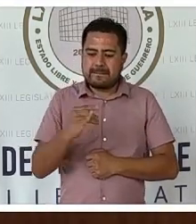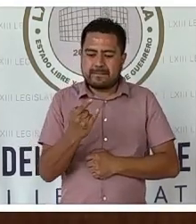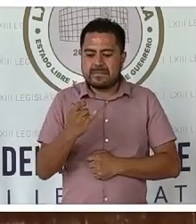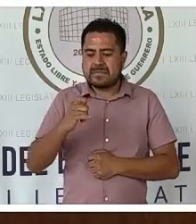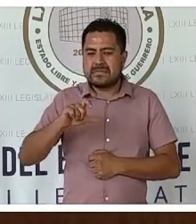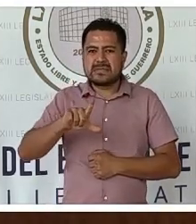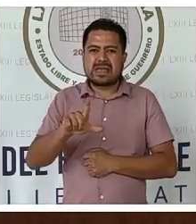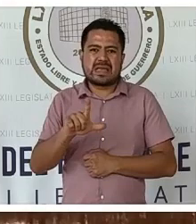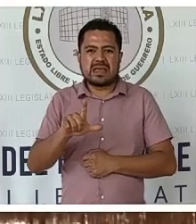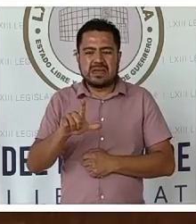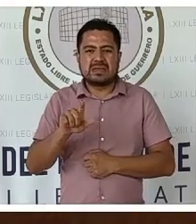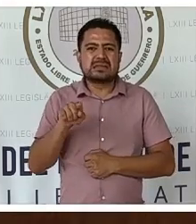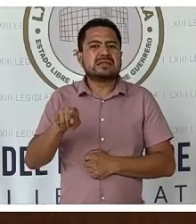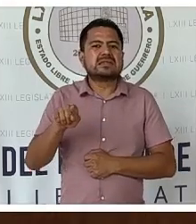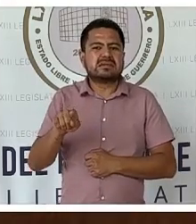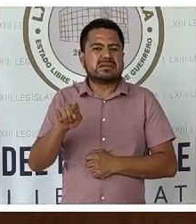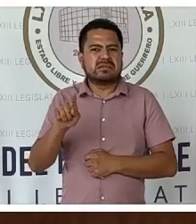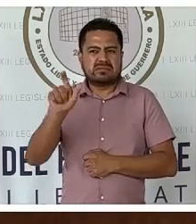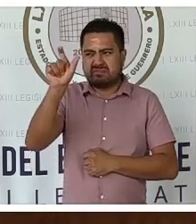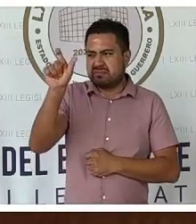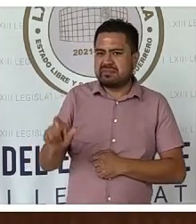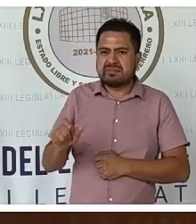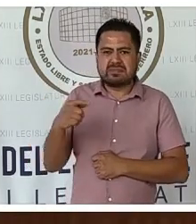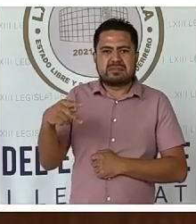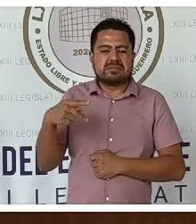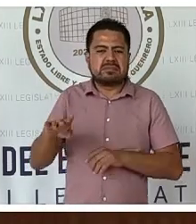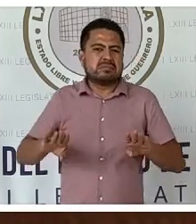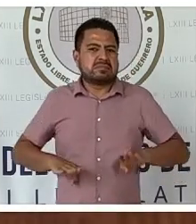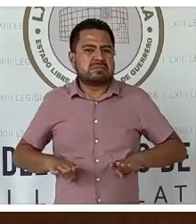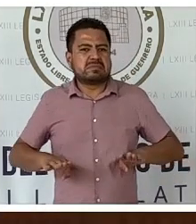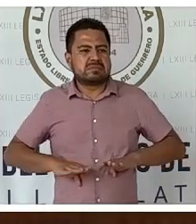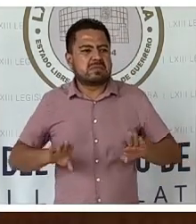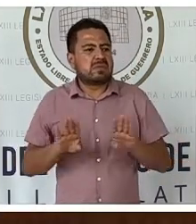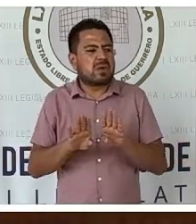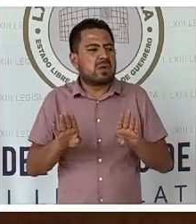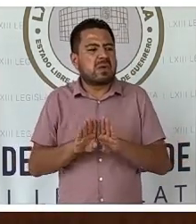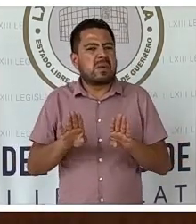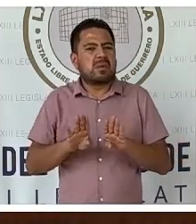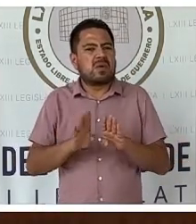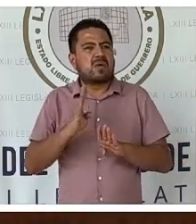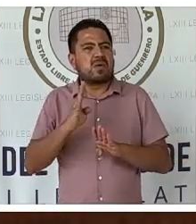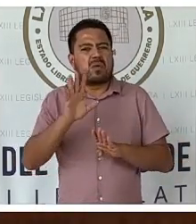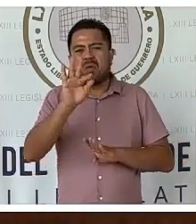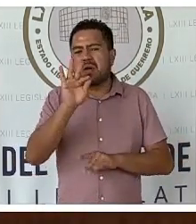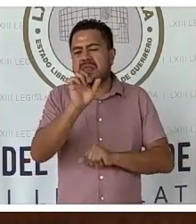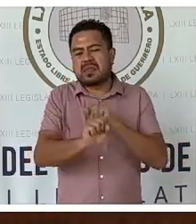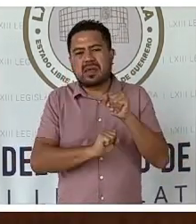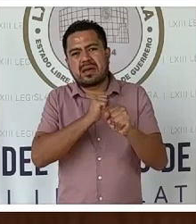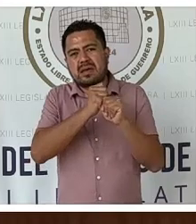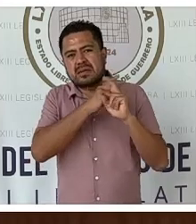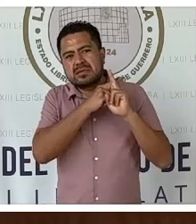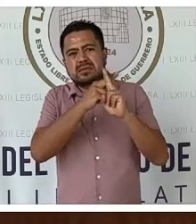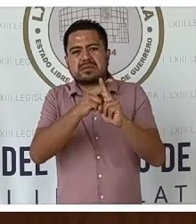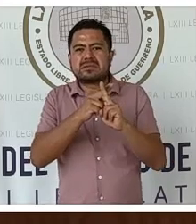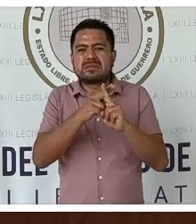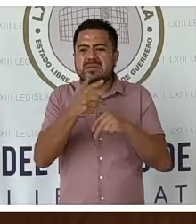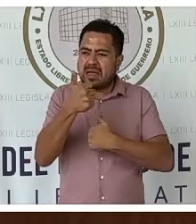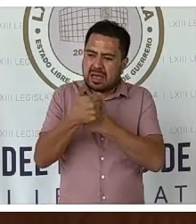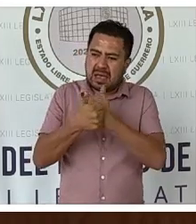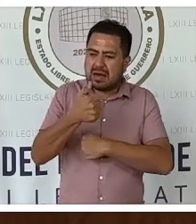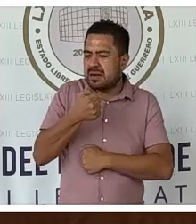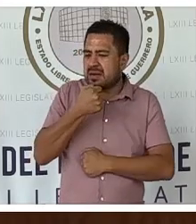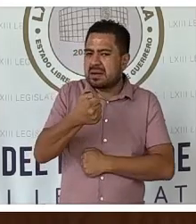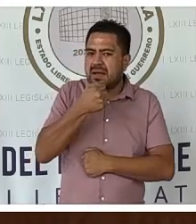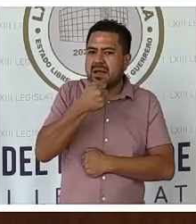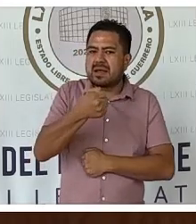Granado Chapa se distinguió en sus casi cuatro décadas en la carrera del periodismo